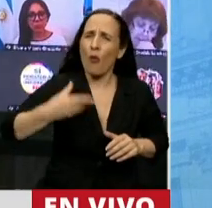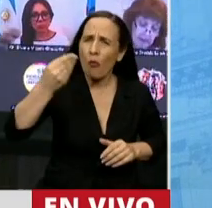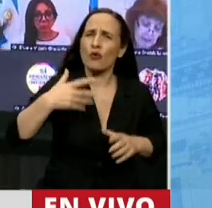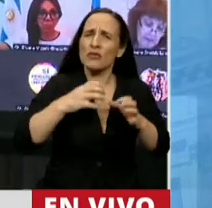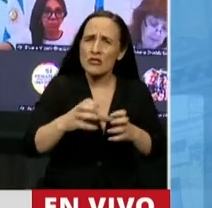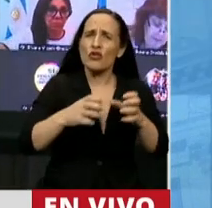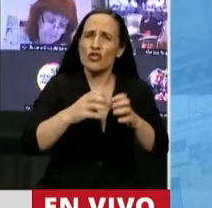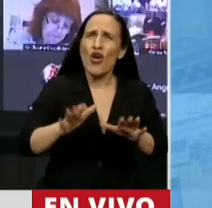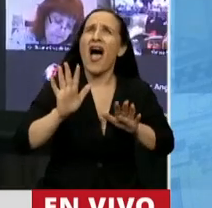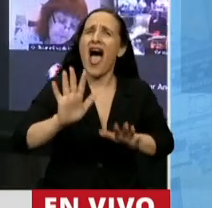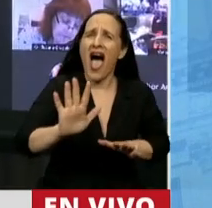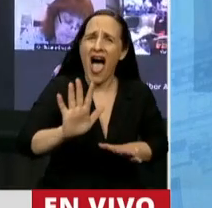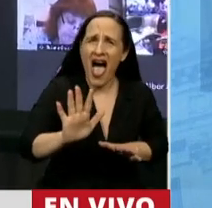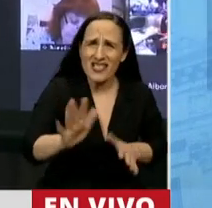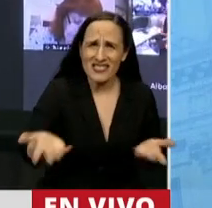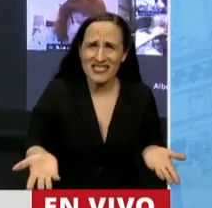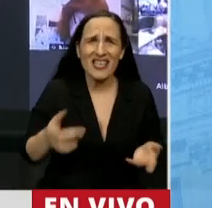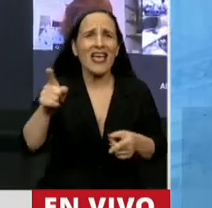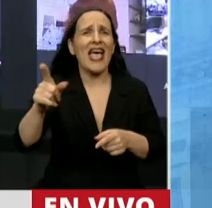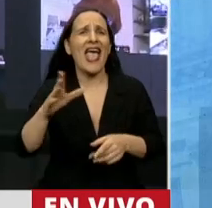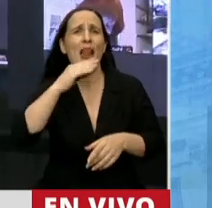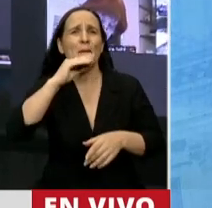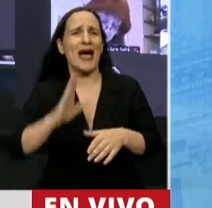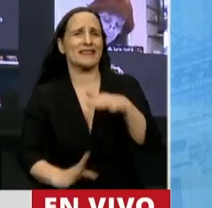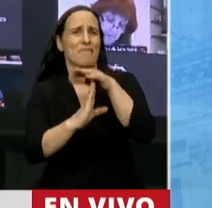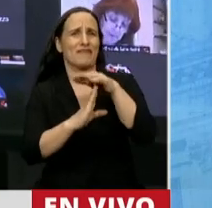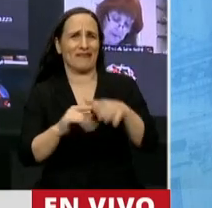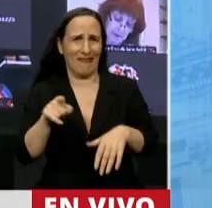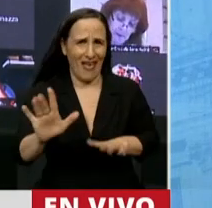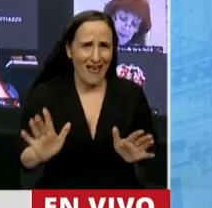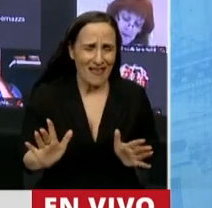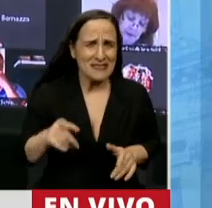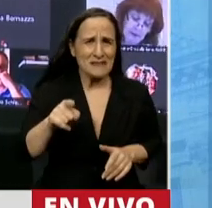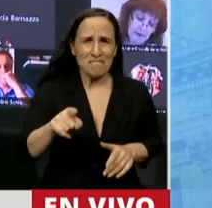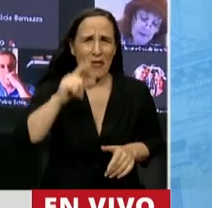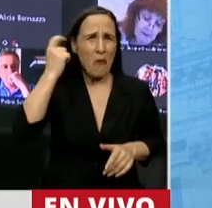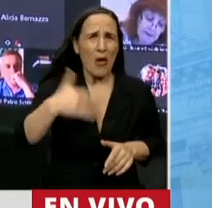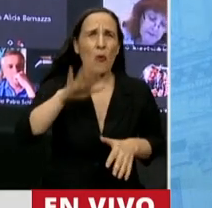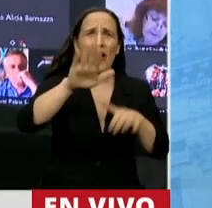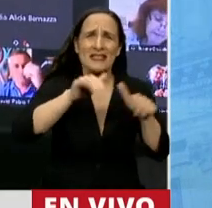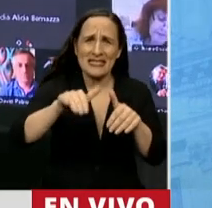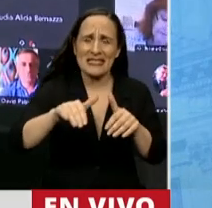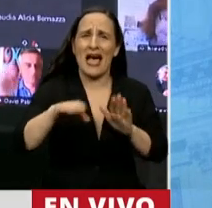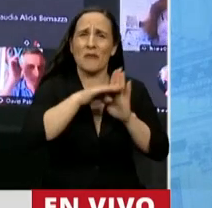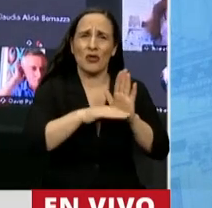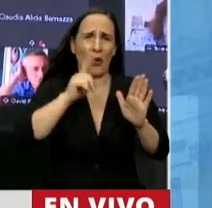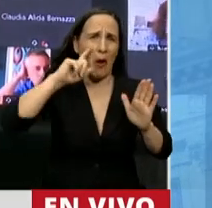citada de manera vergonzosa, de manera vergonzosa, incumpliendo el propio protocolo.